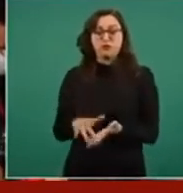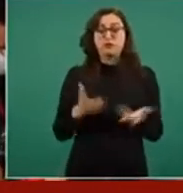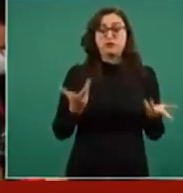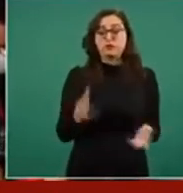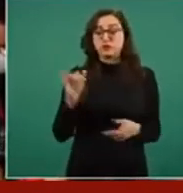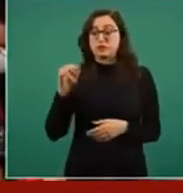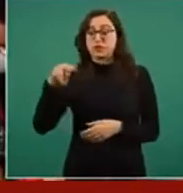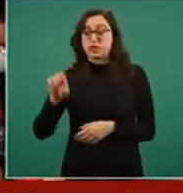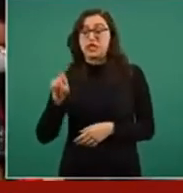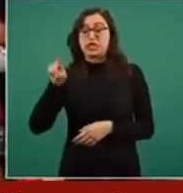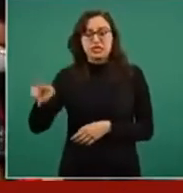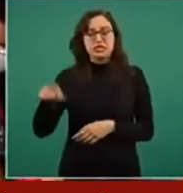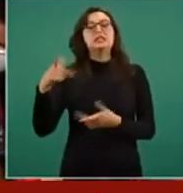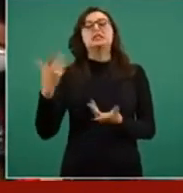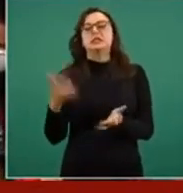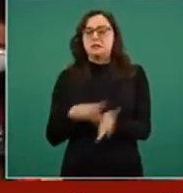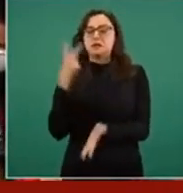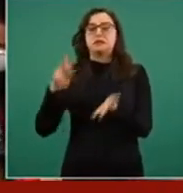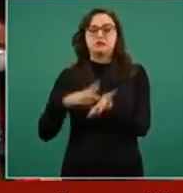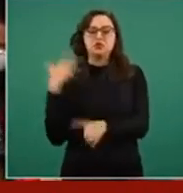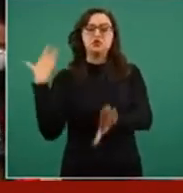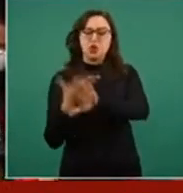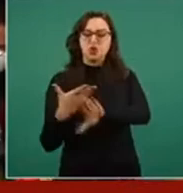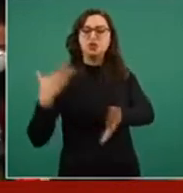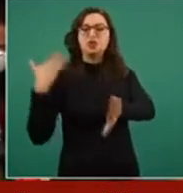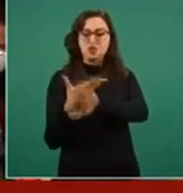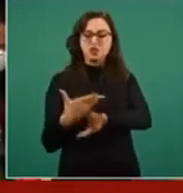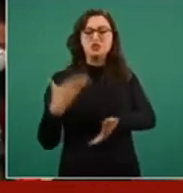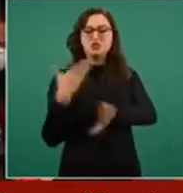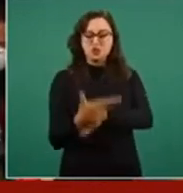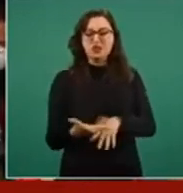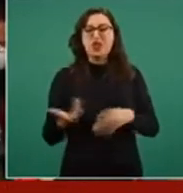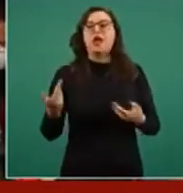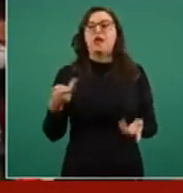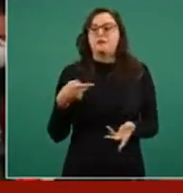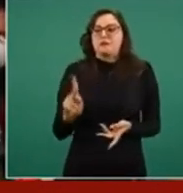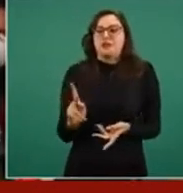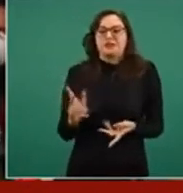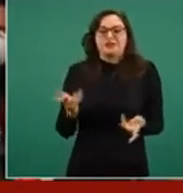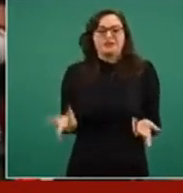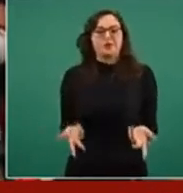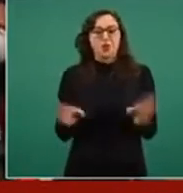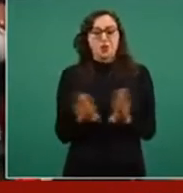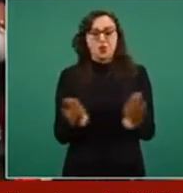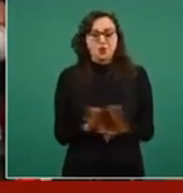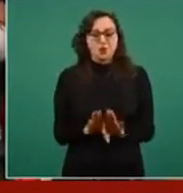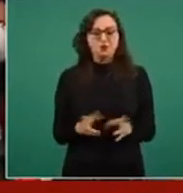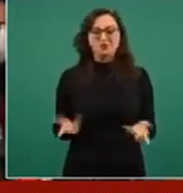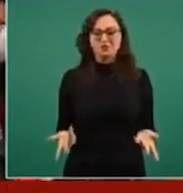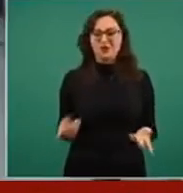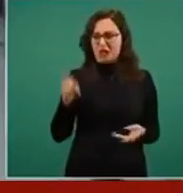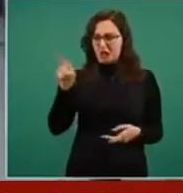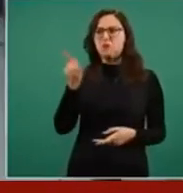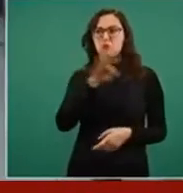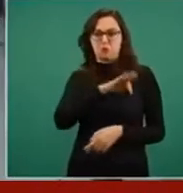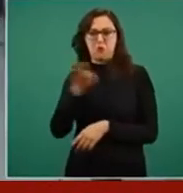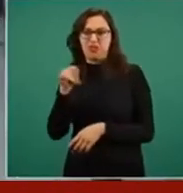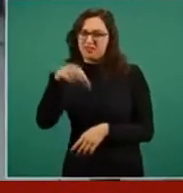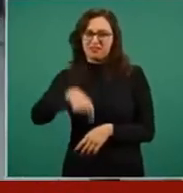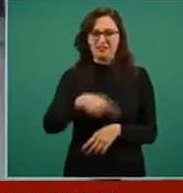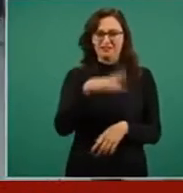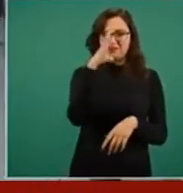balanza posicionándose en contra de políticas o en contra de sus discursos. ¿Qué va a hacer el gobierno federal estos dos meses de campaña? Son cosas.